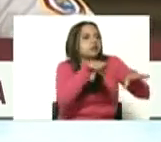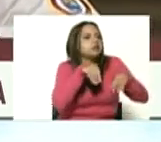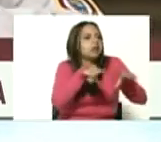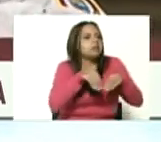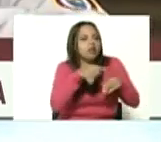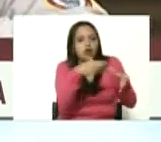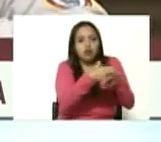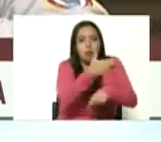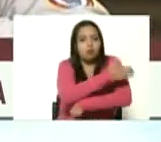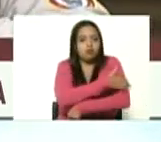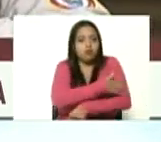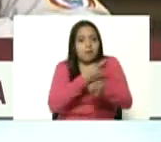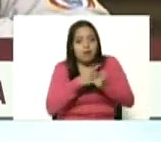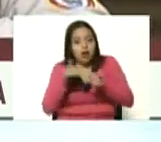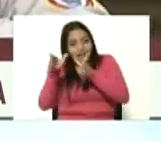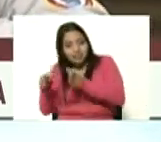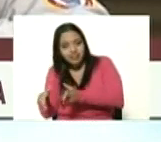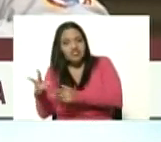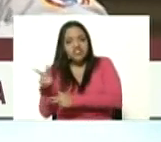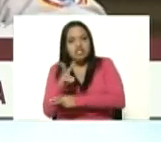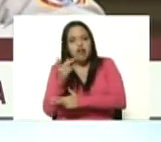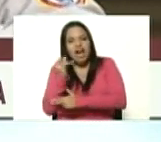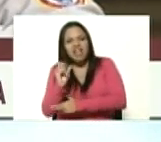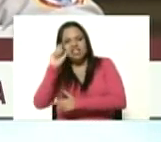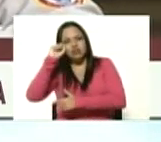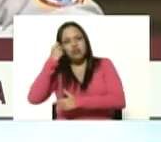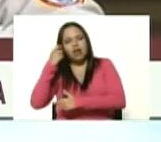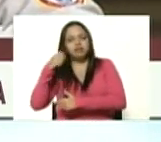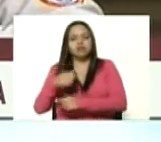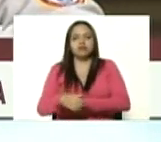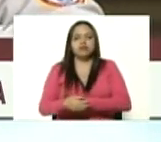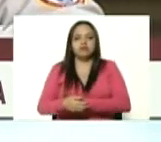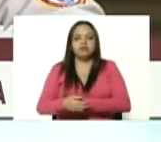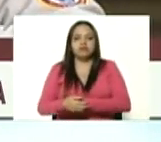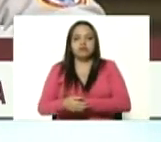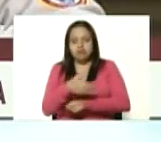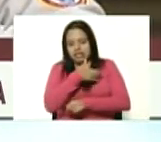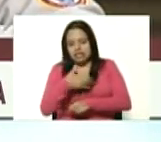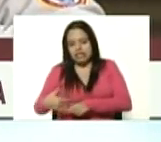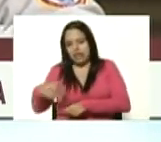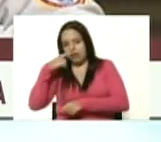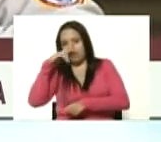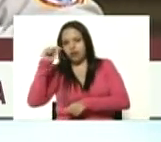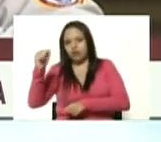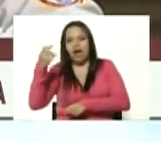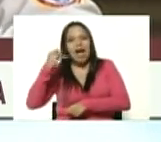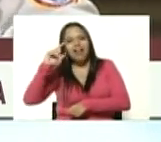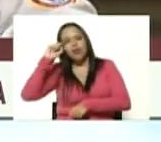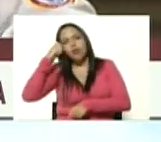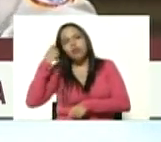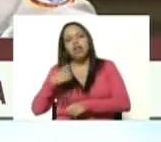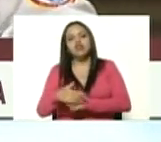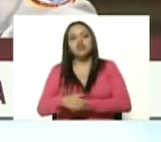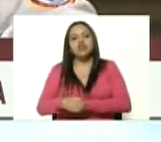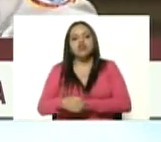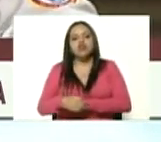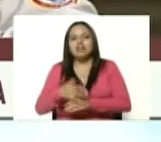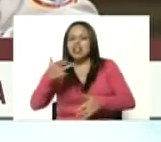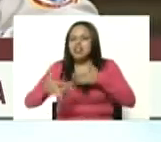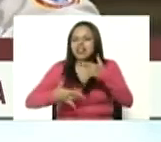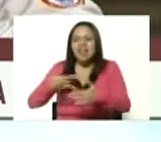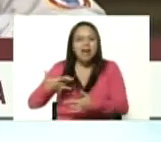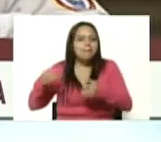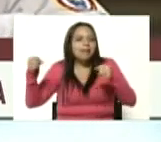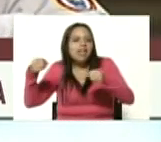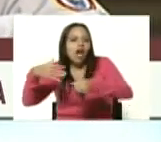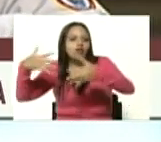nosotros los venezolanos hoy estamos conmemorando mi comandante en jefe un acto heroico milagroso se